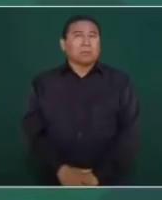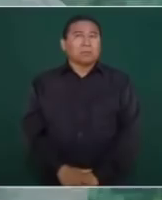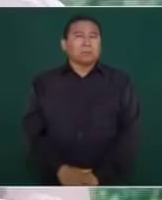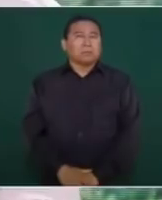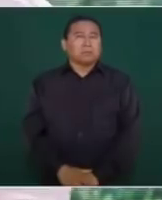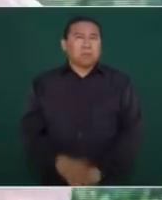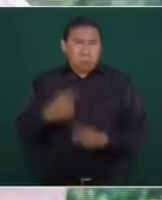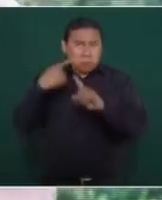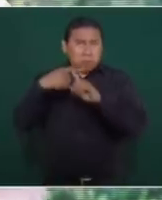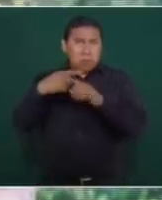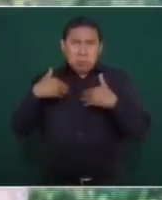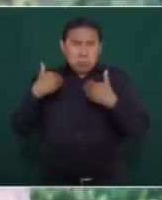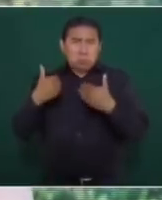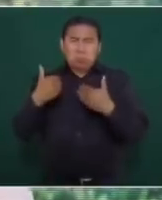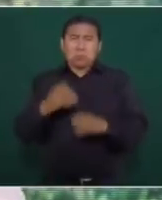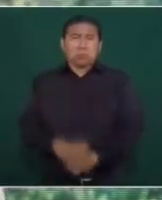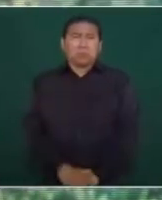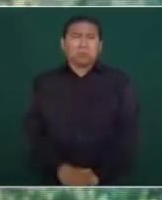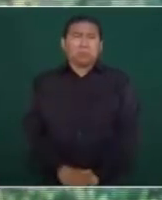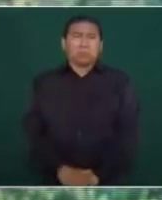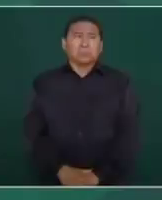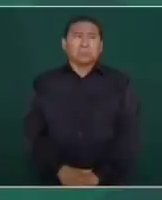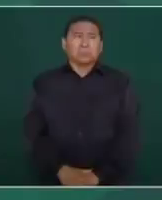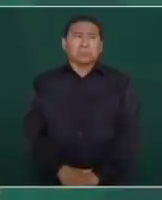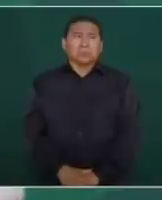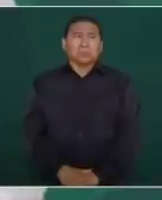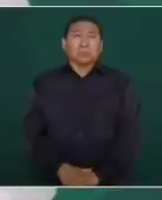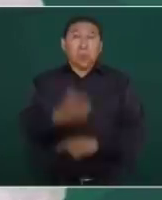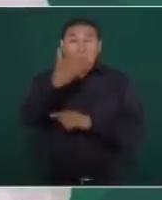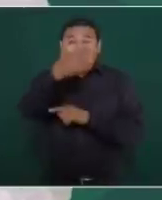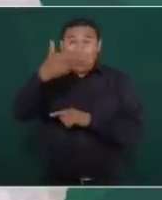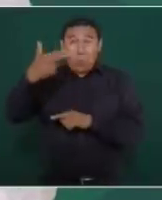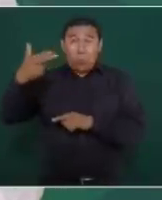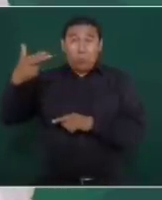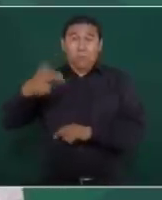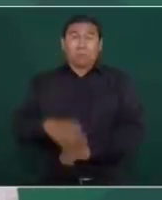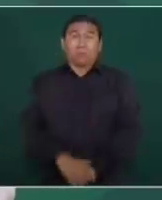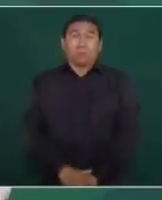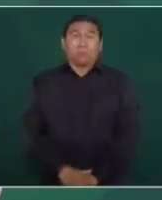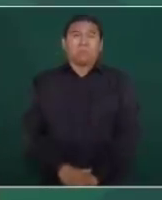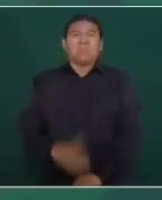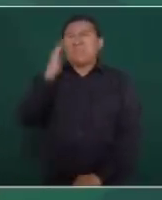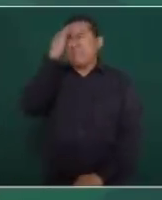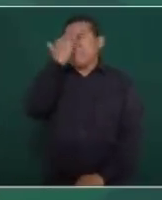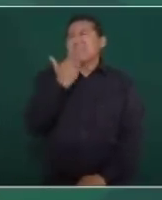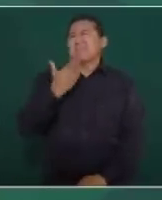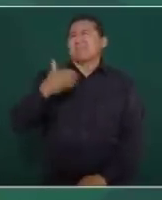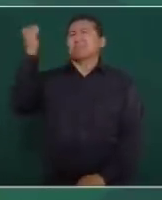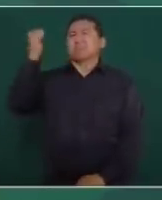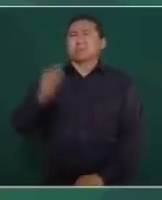de que hasta en un hotel famosísimo,